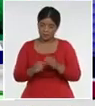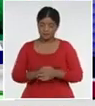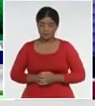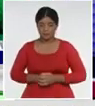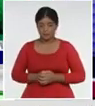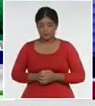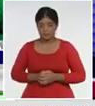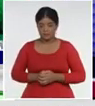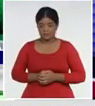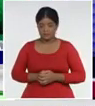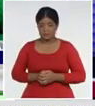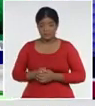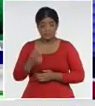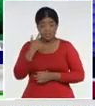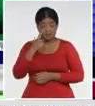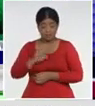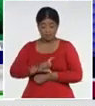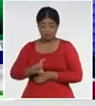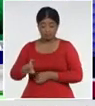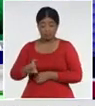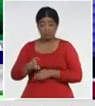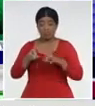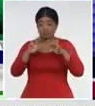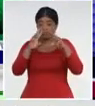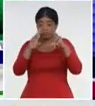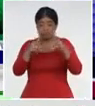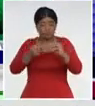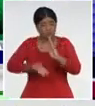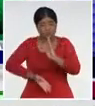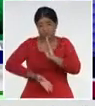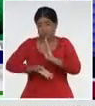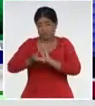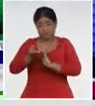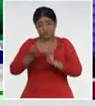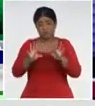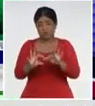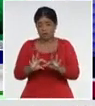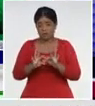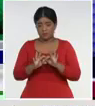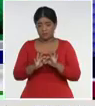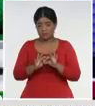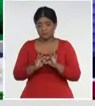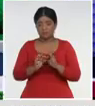cifras, muy elevadas, el cuadro resumen,